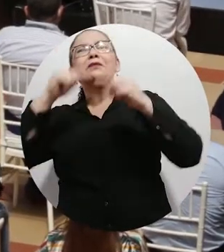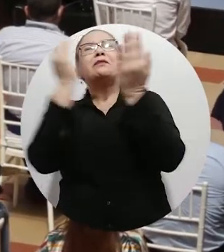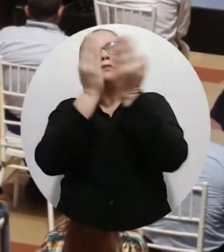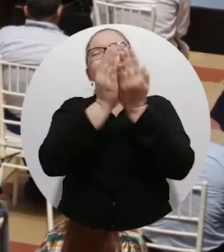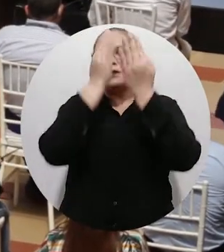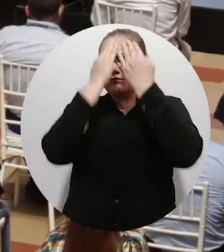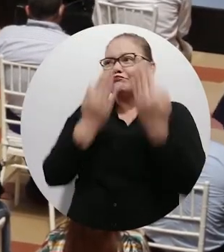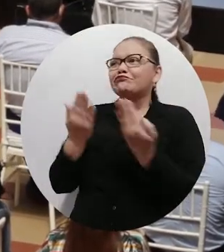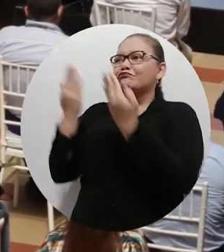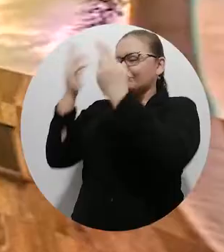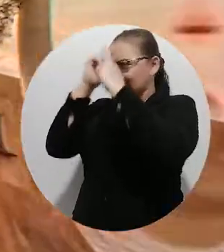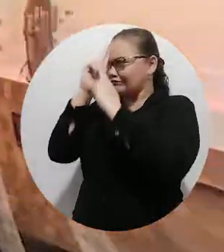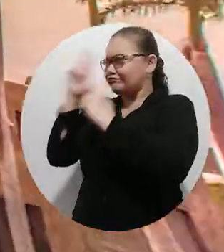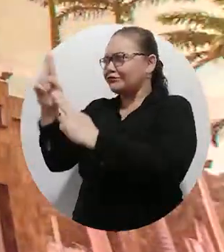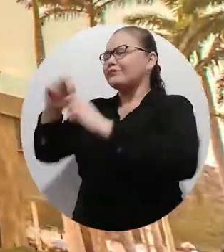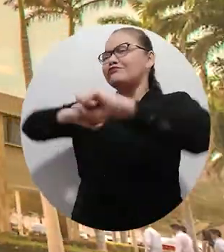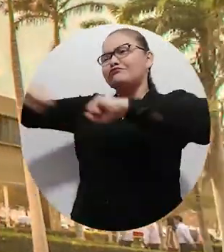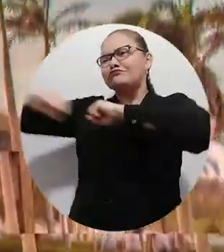logro de la alma madre.